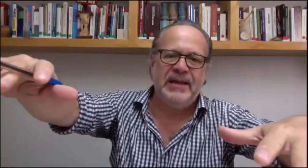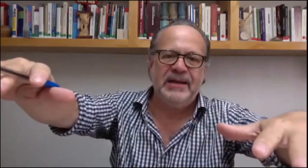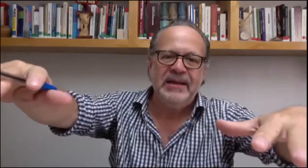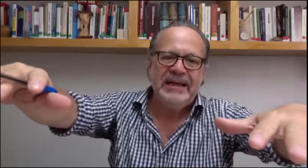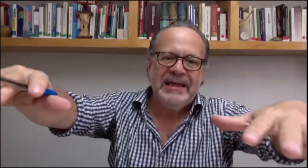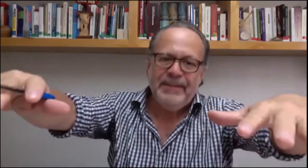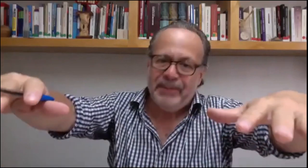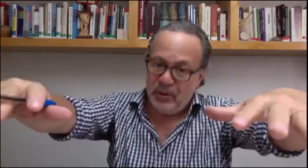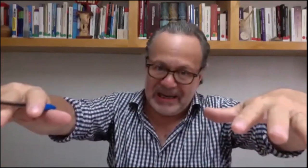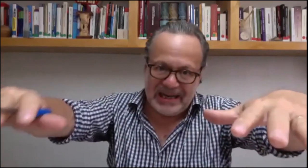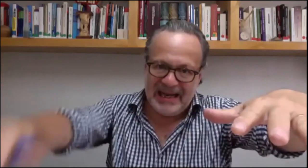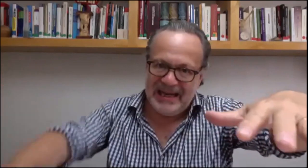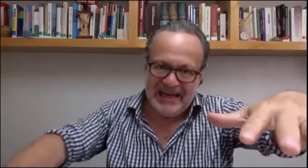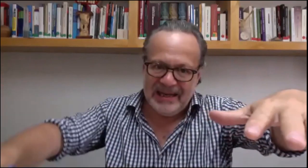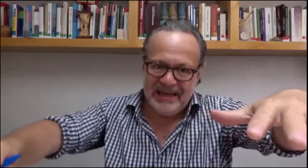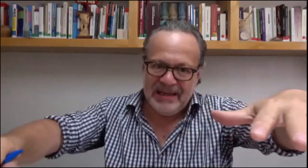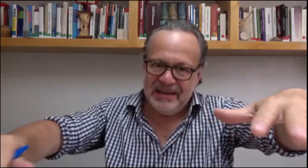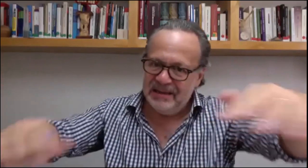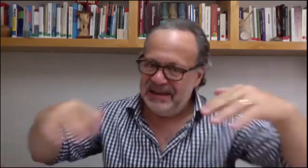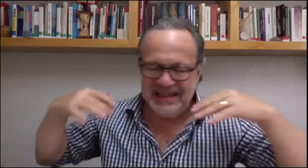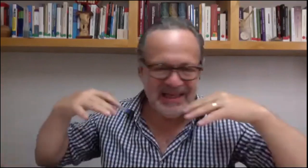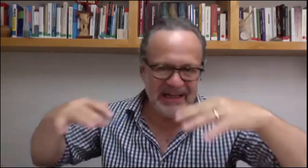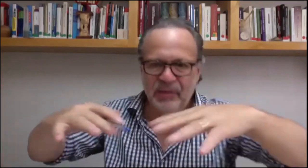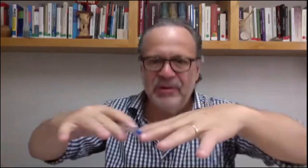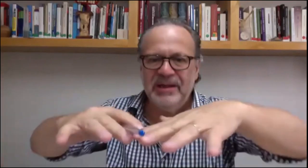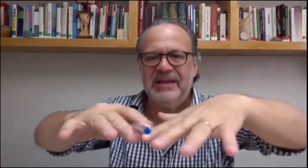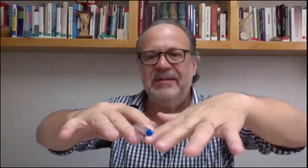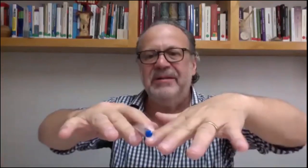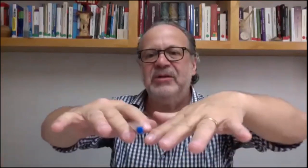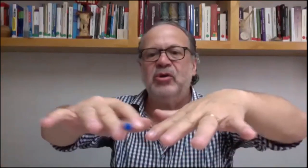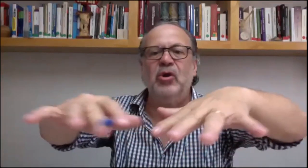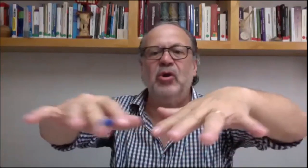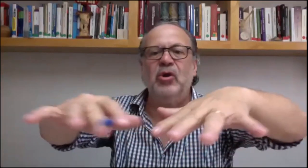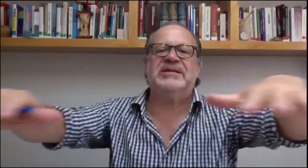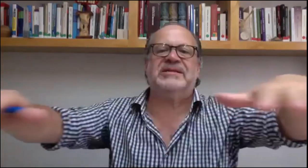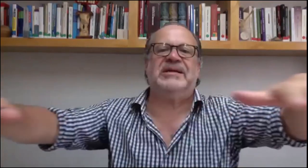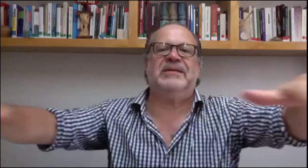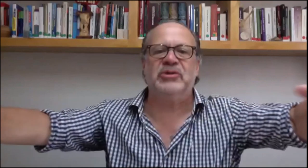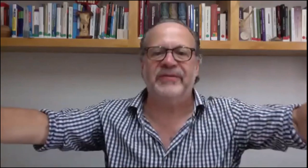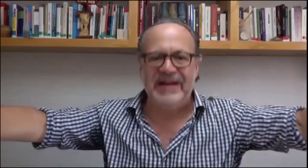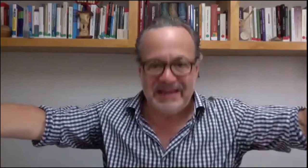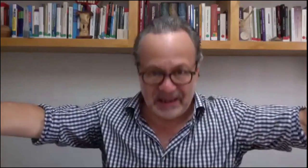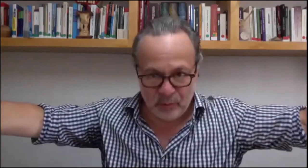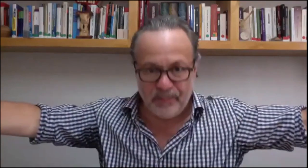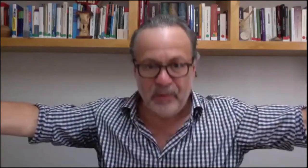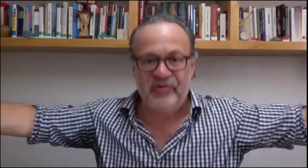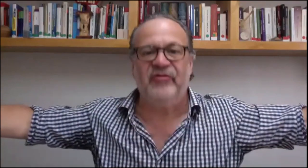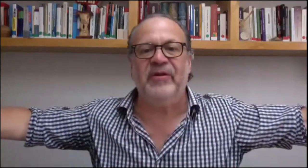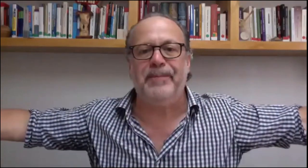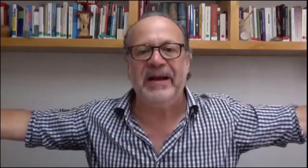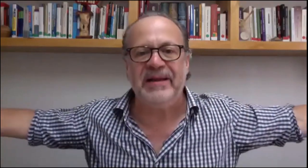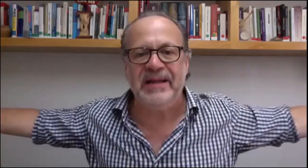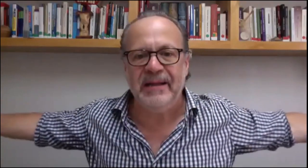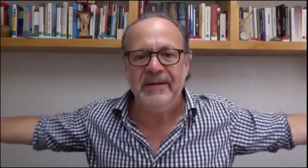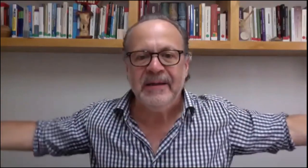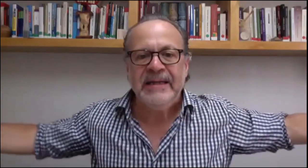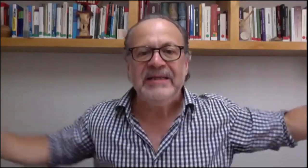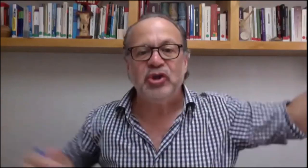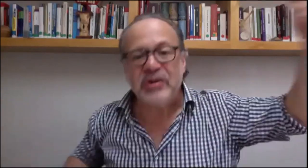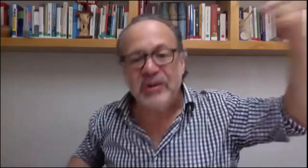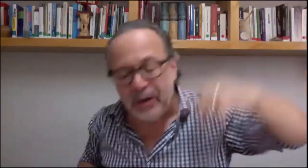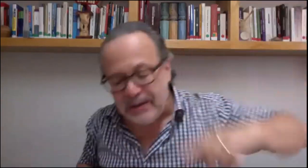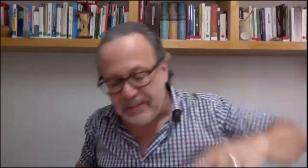acompañar pero acá directa o indirectamente todos estamos frente a un proceso de pérdida